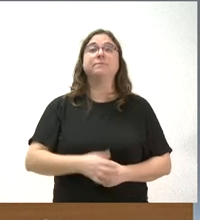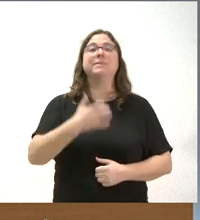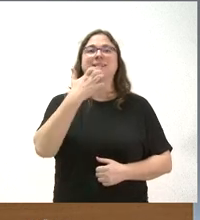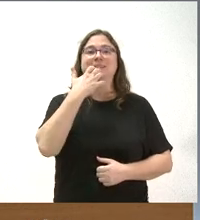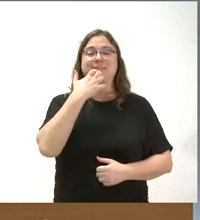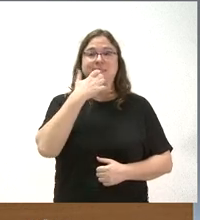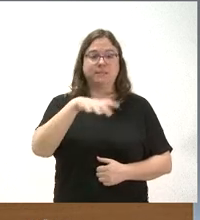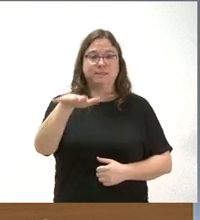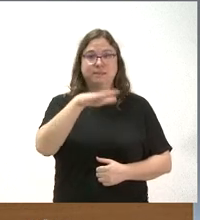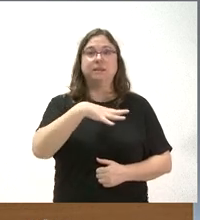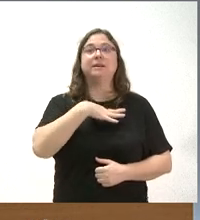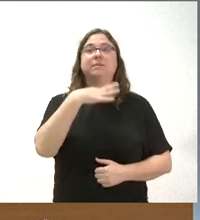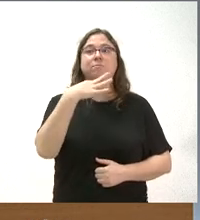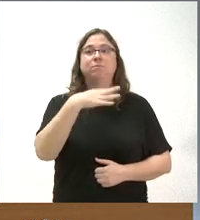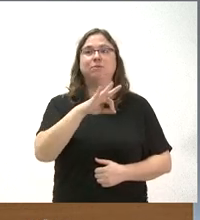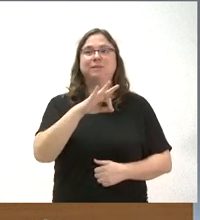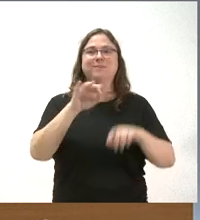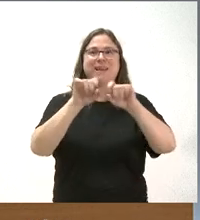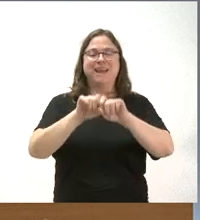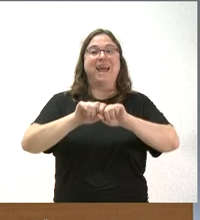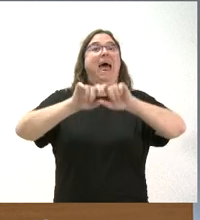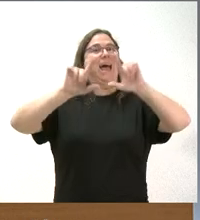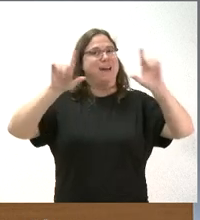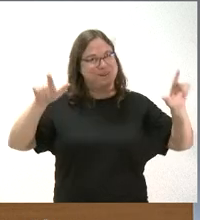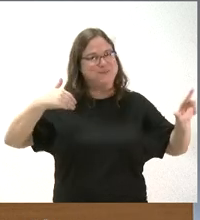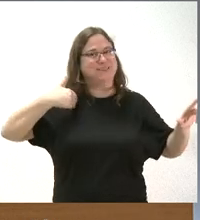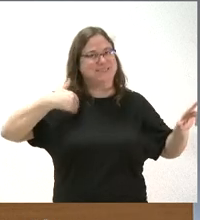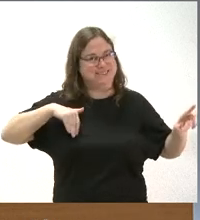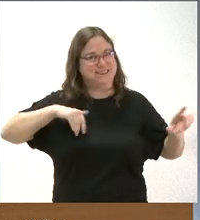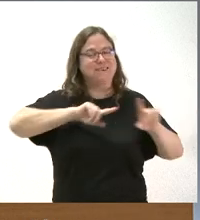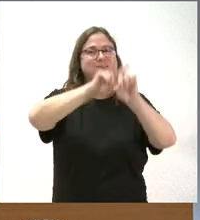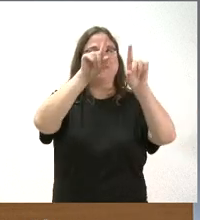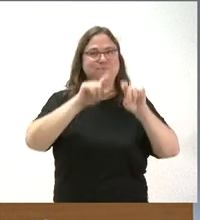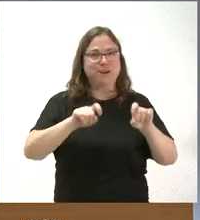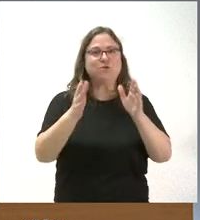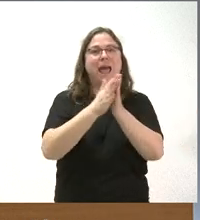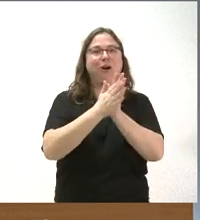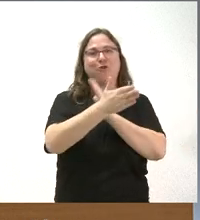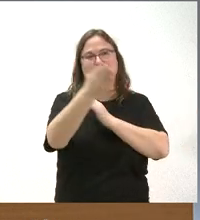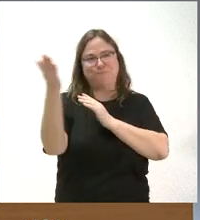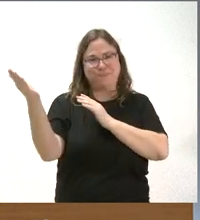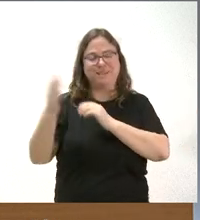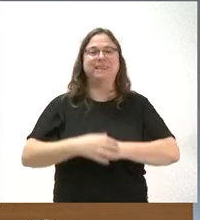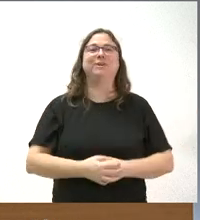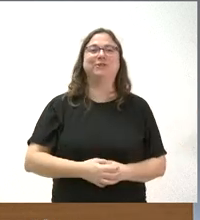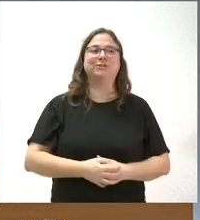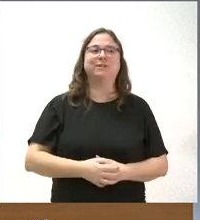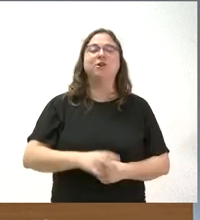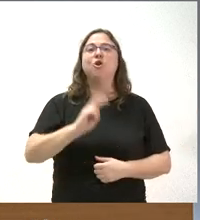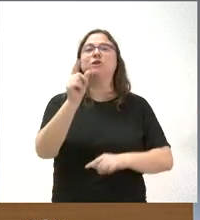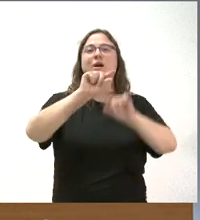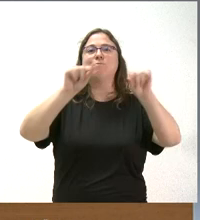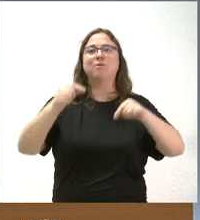Si es posible, abrimos ya el turno de preguntas con los compañeros que nos siguen desde las diferentes